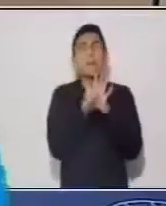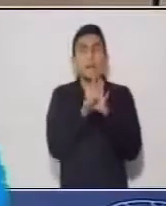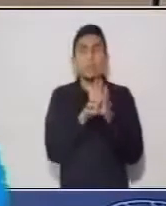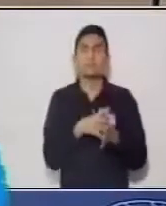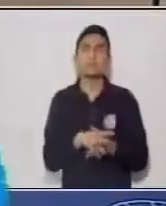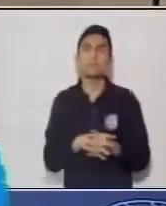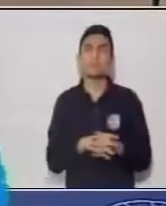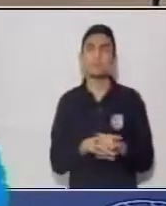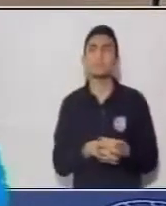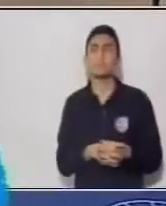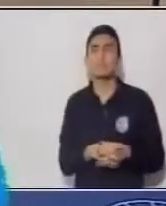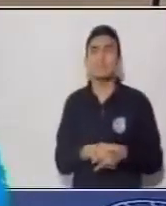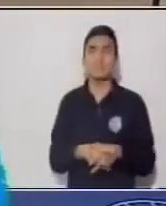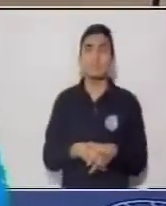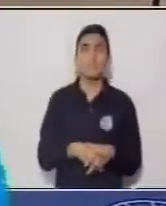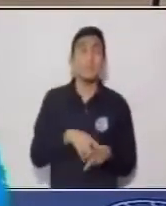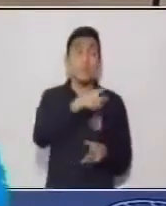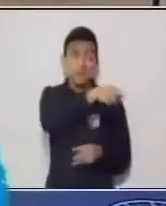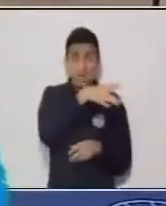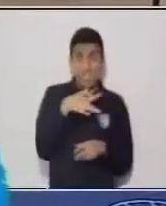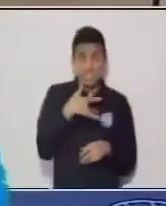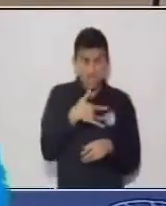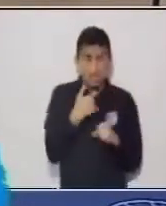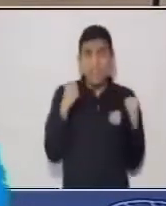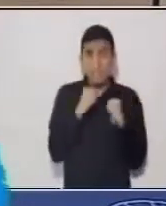sintió frío